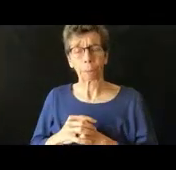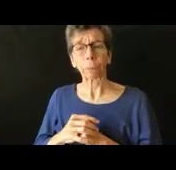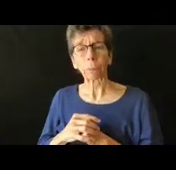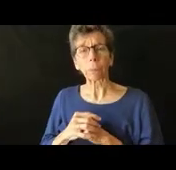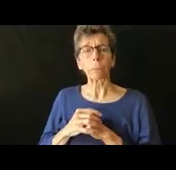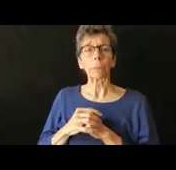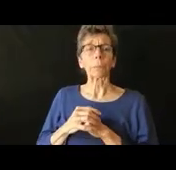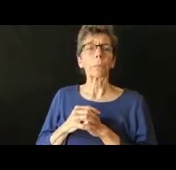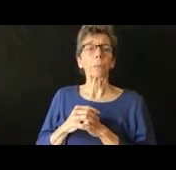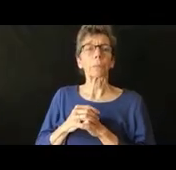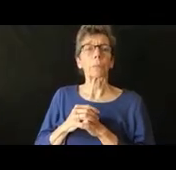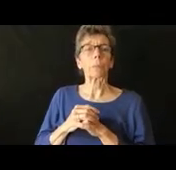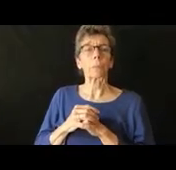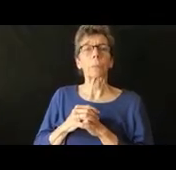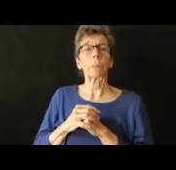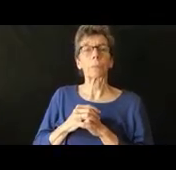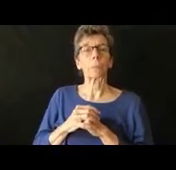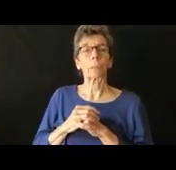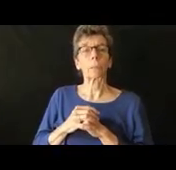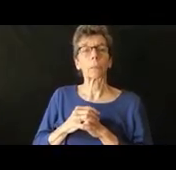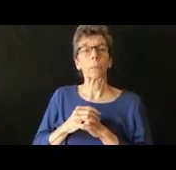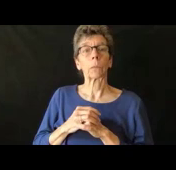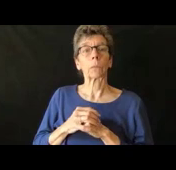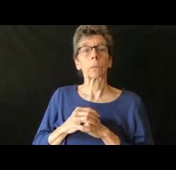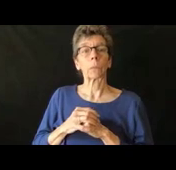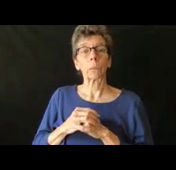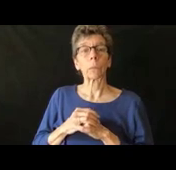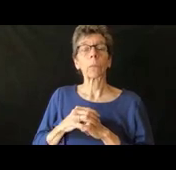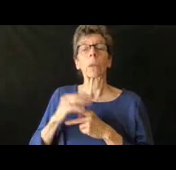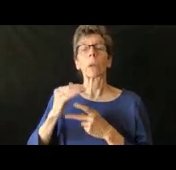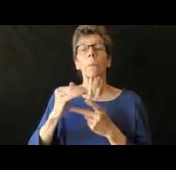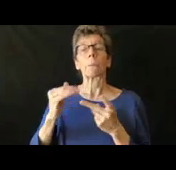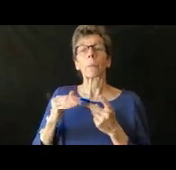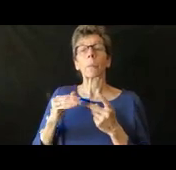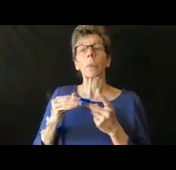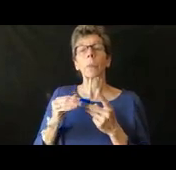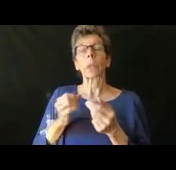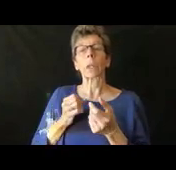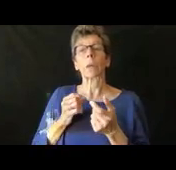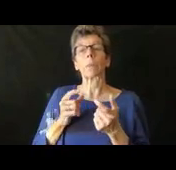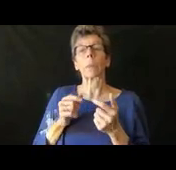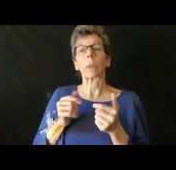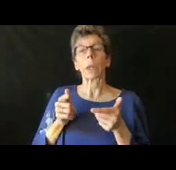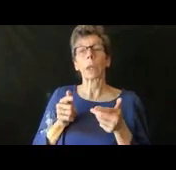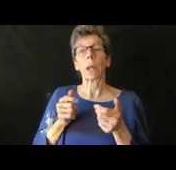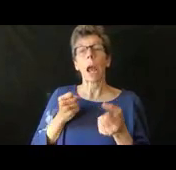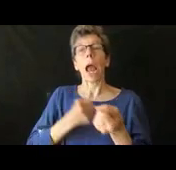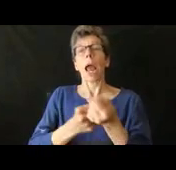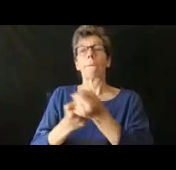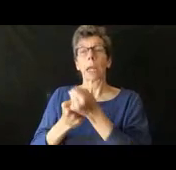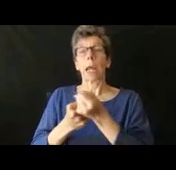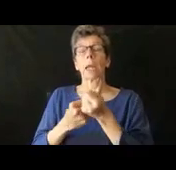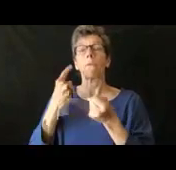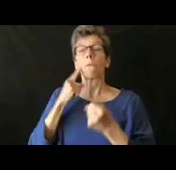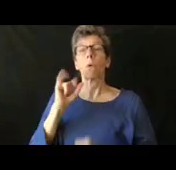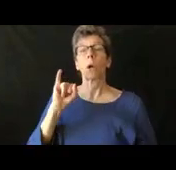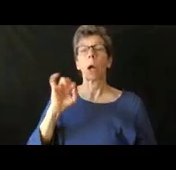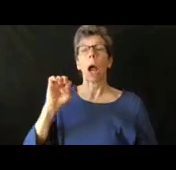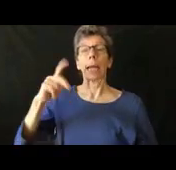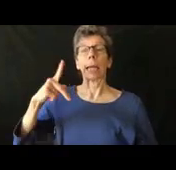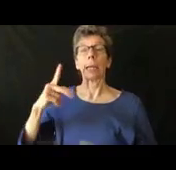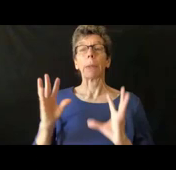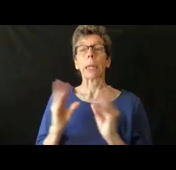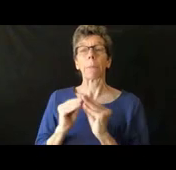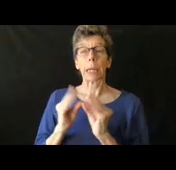consejo es abogar por reuniones de pues y ustedes